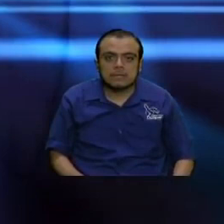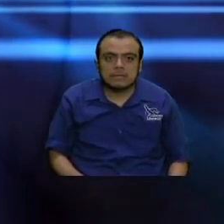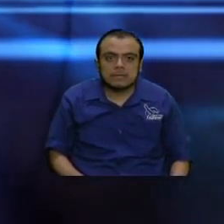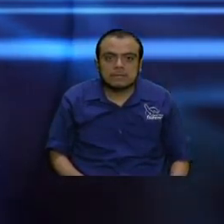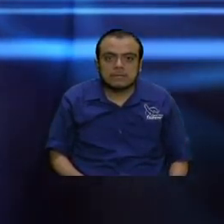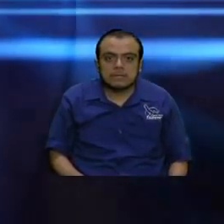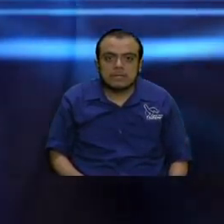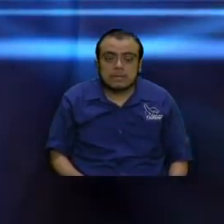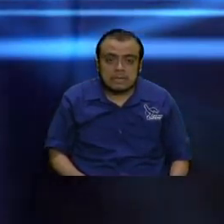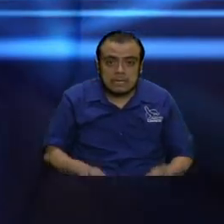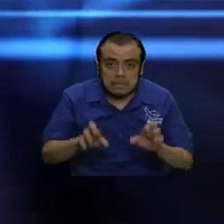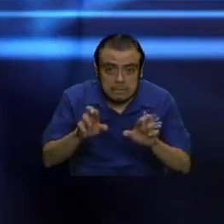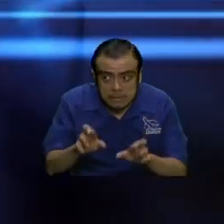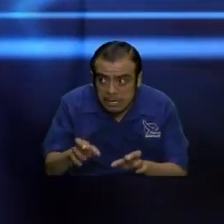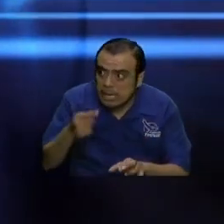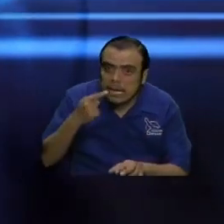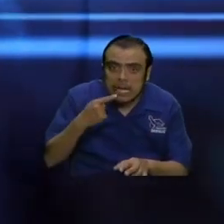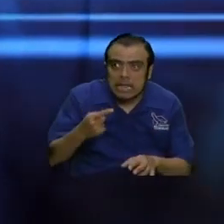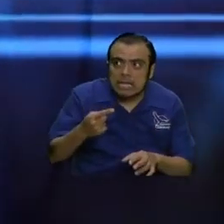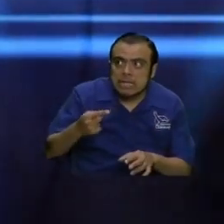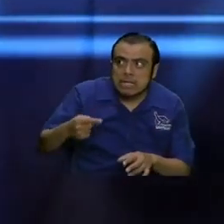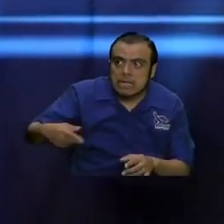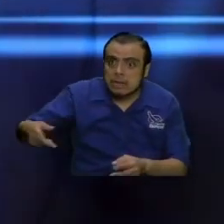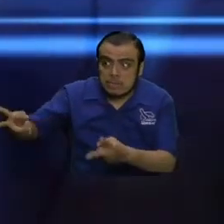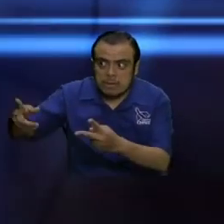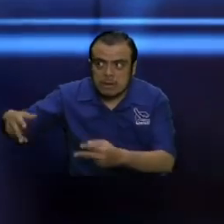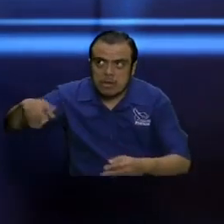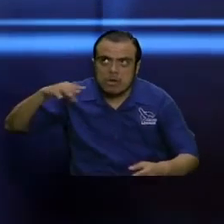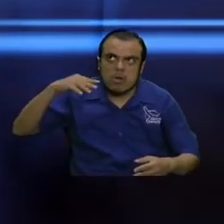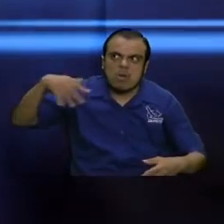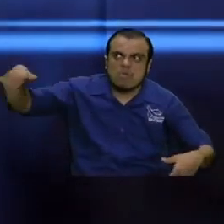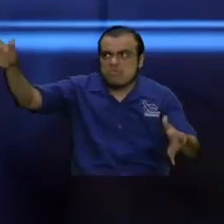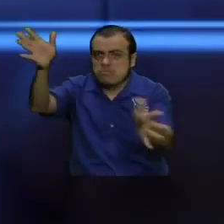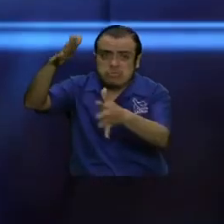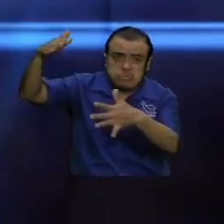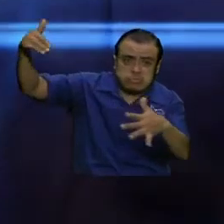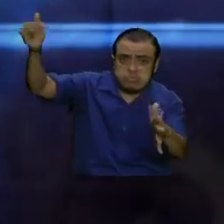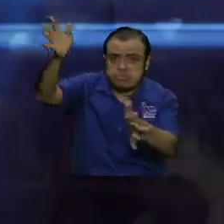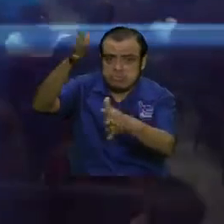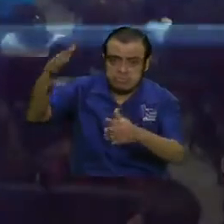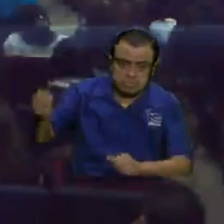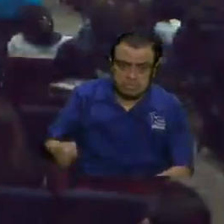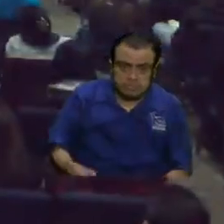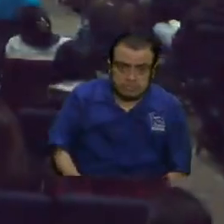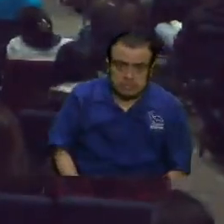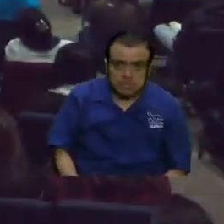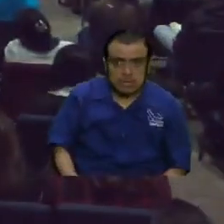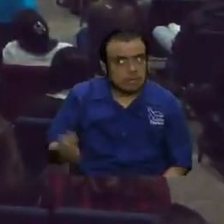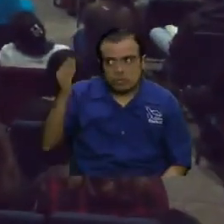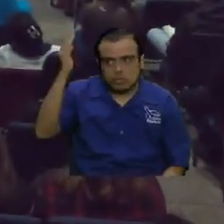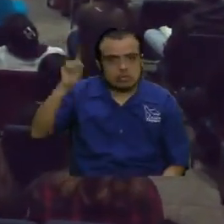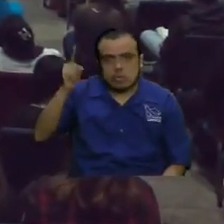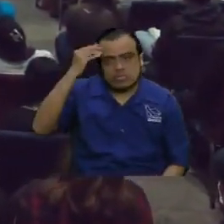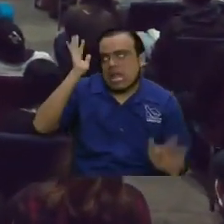que dice que viene un huracán pero no sabe no sabe distinguir que el Señor que viene